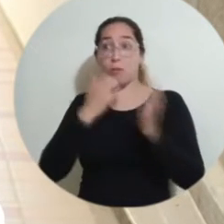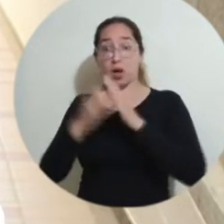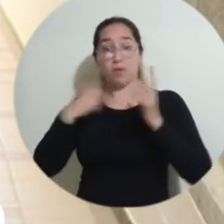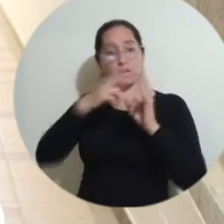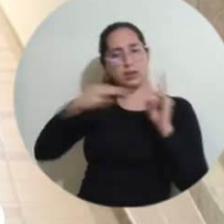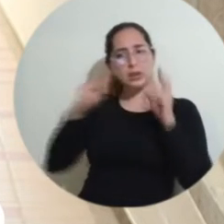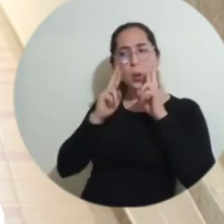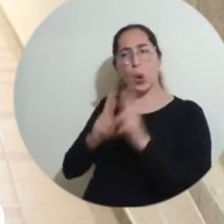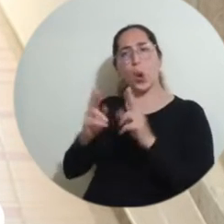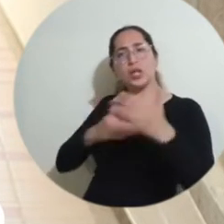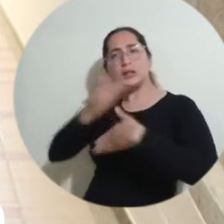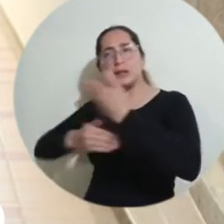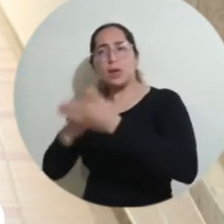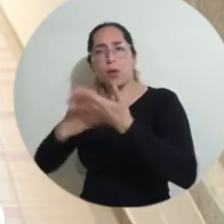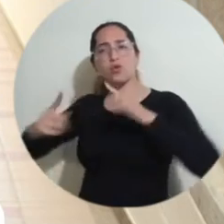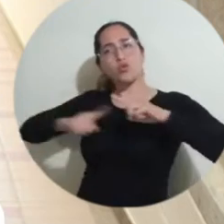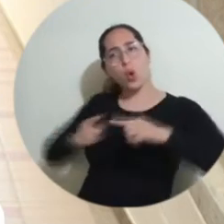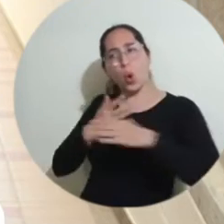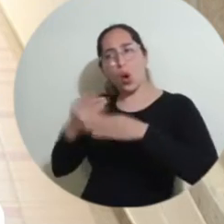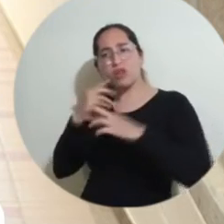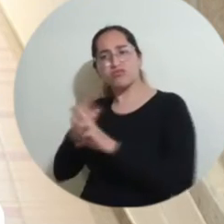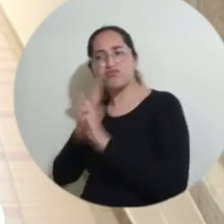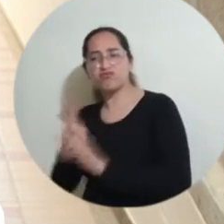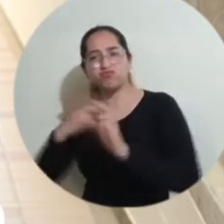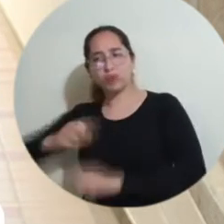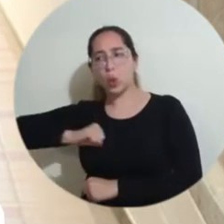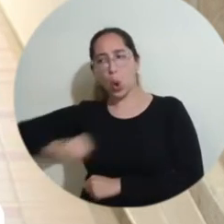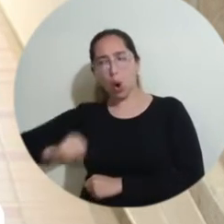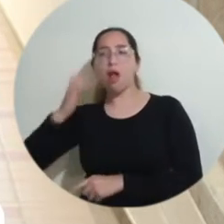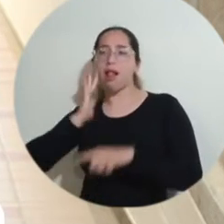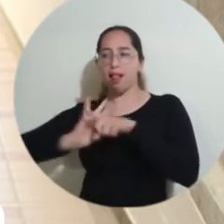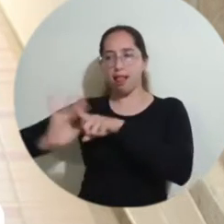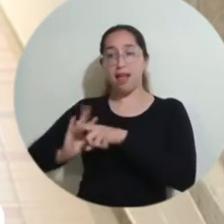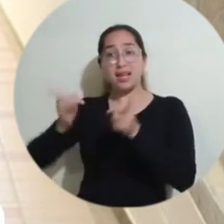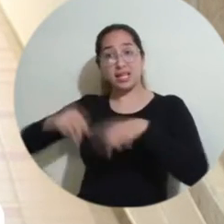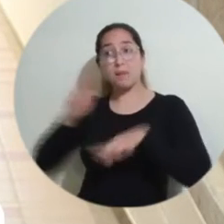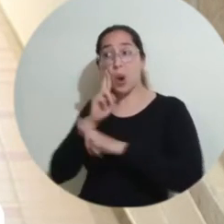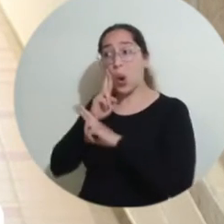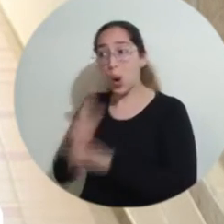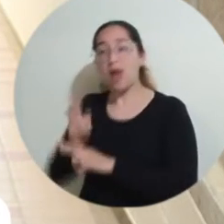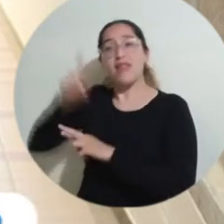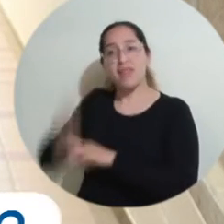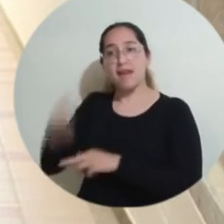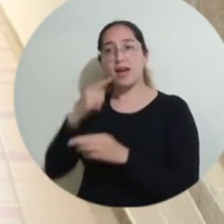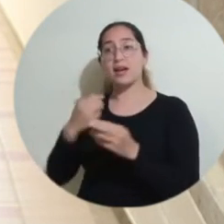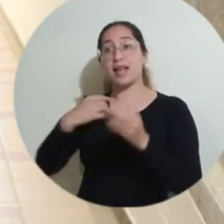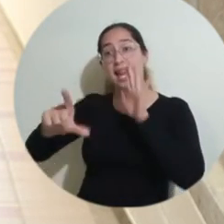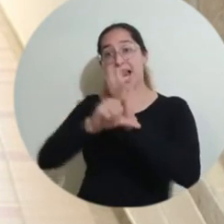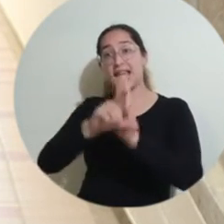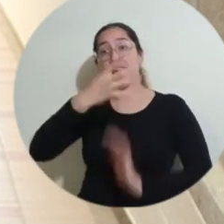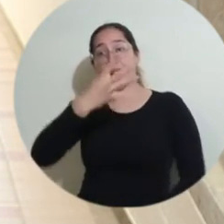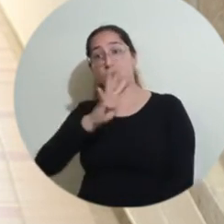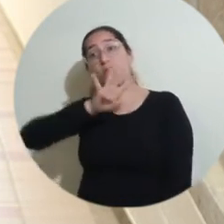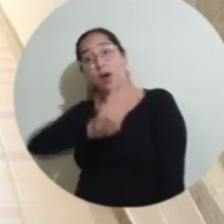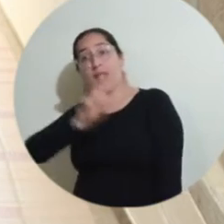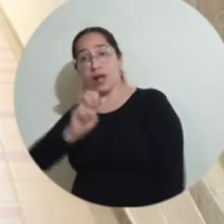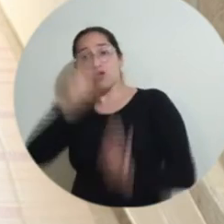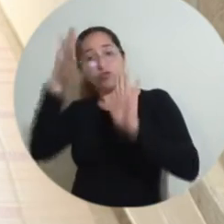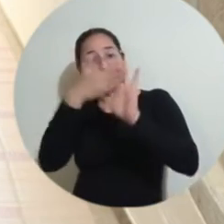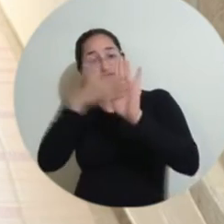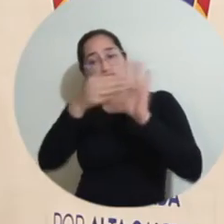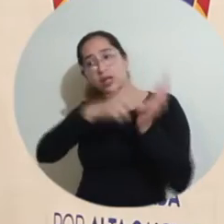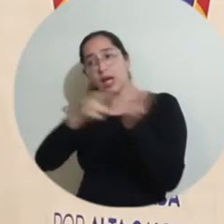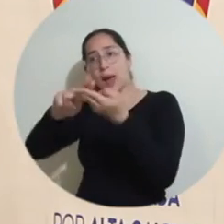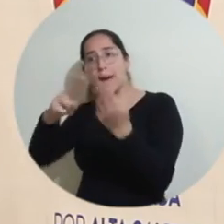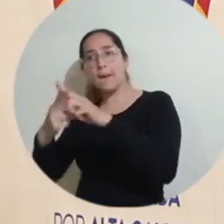en garantía de derechos, reconocimiento de indemnizaciones administrativas y también reconocimiento de las ayudas administrativas que la